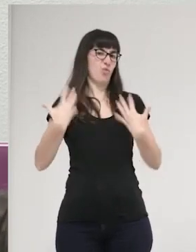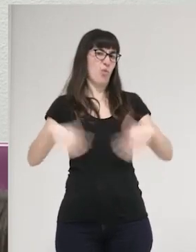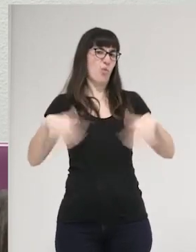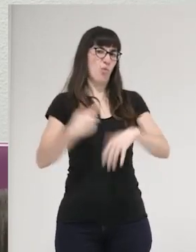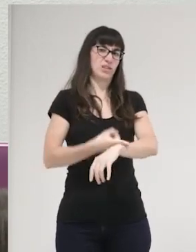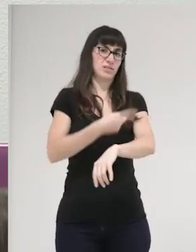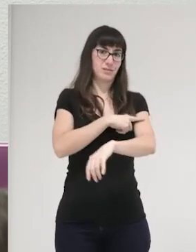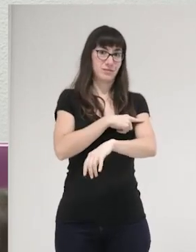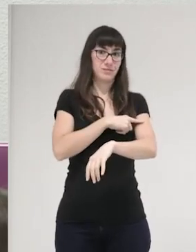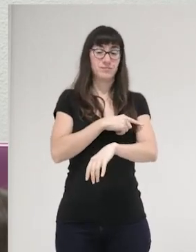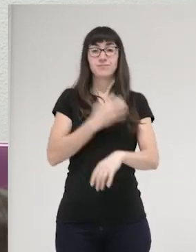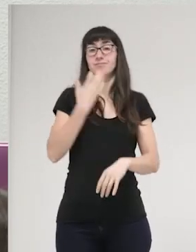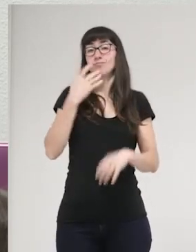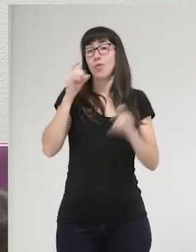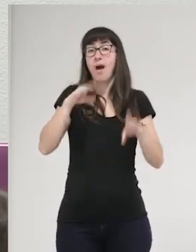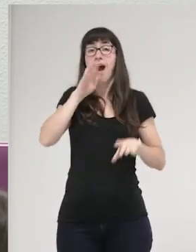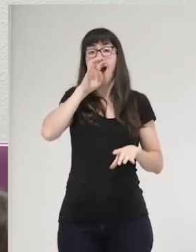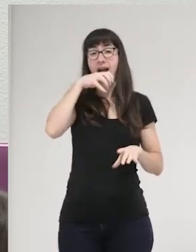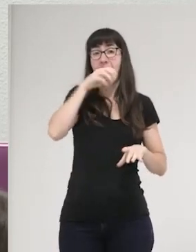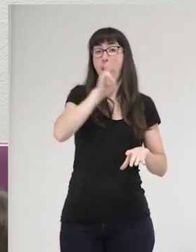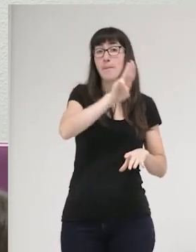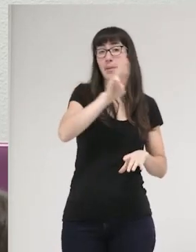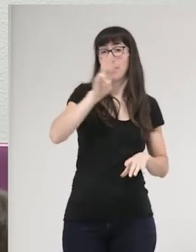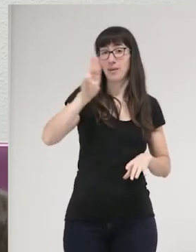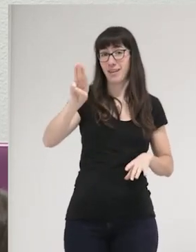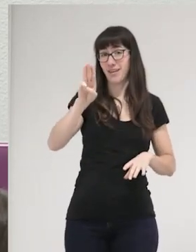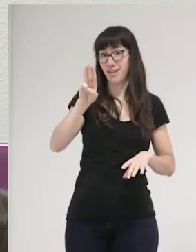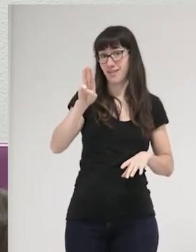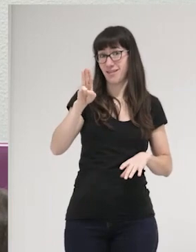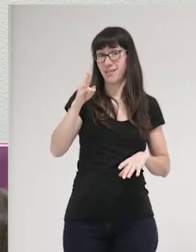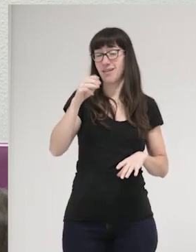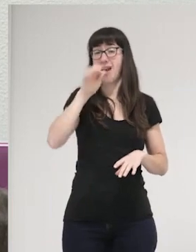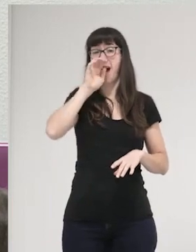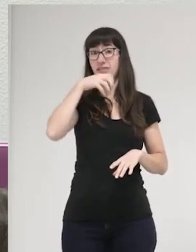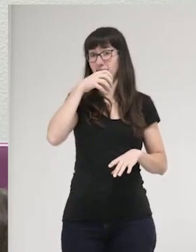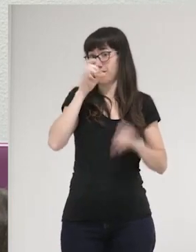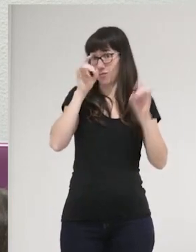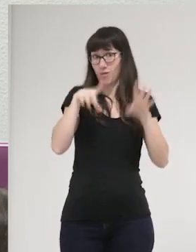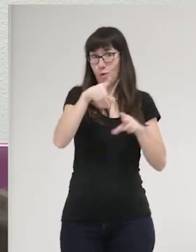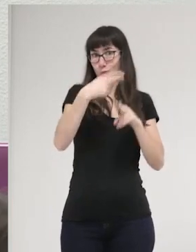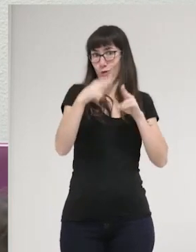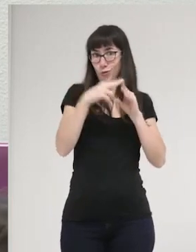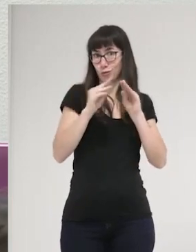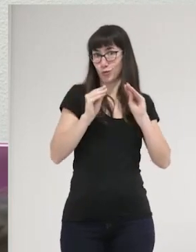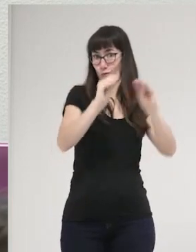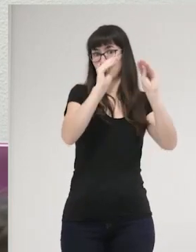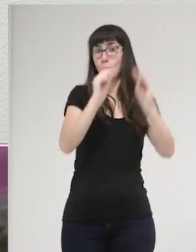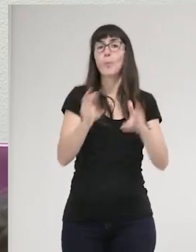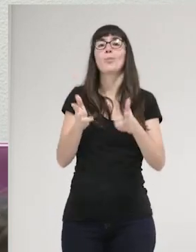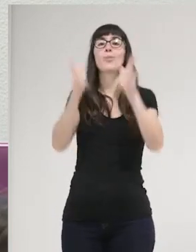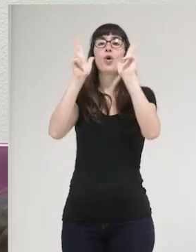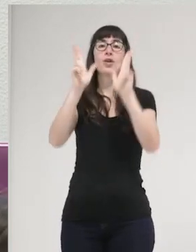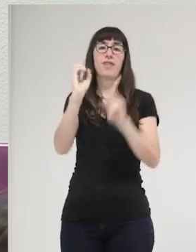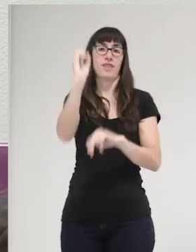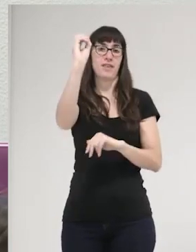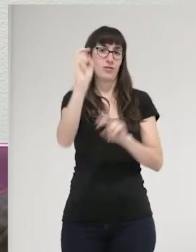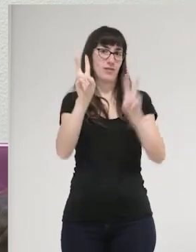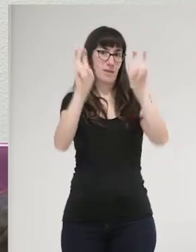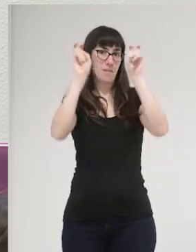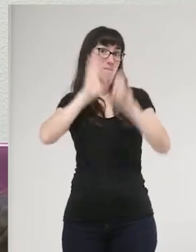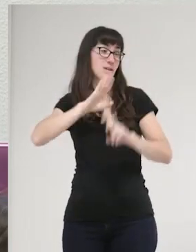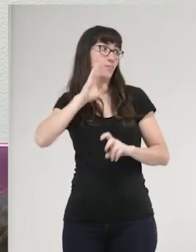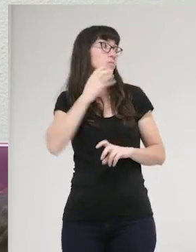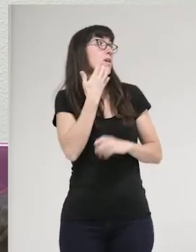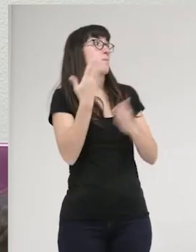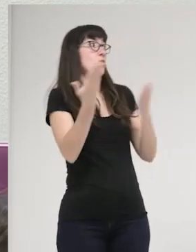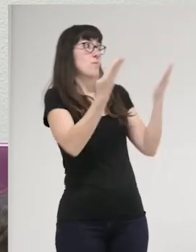Esas son las políticas de Aznar, ¿no os acordáis? Tolerancia cero ante el delito. El problema es que, aquí os traía un ejemplo, que es un protocolo de seguridad hecho por